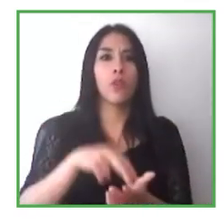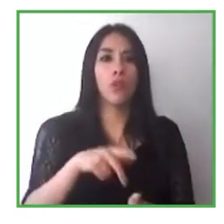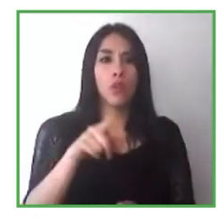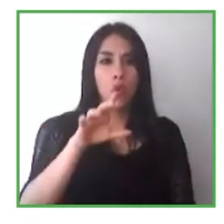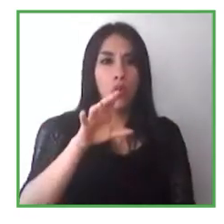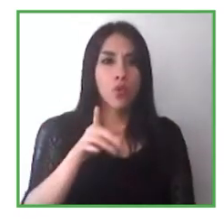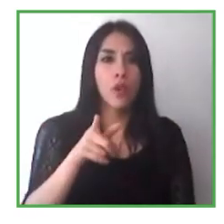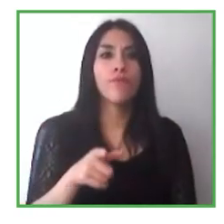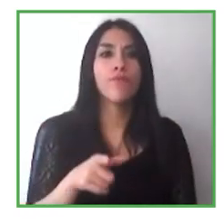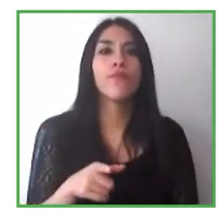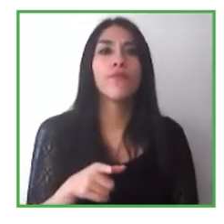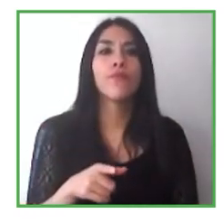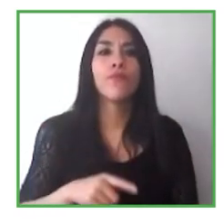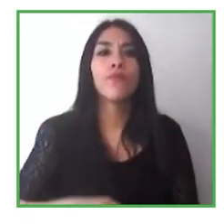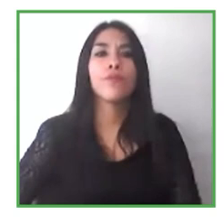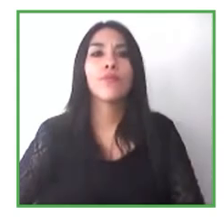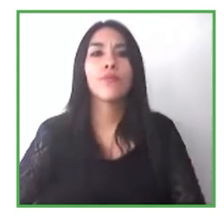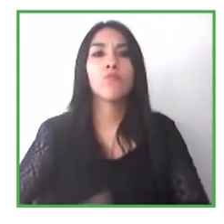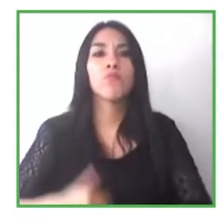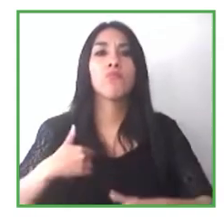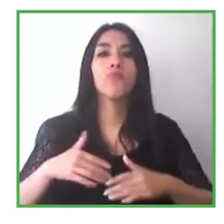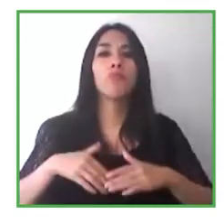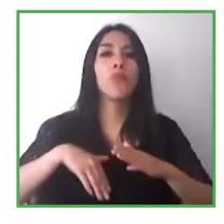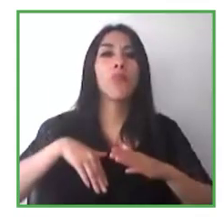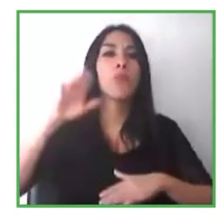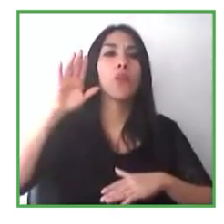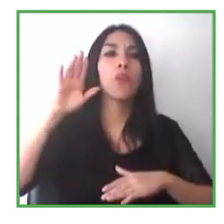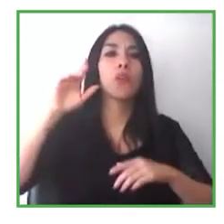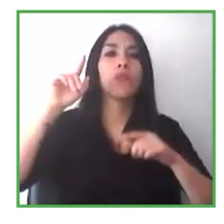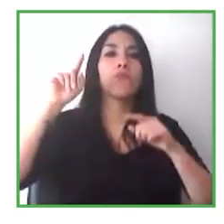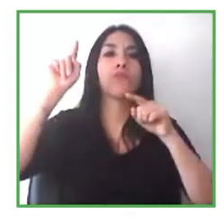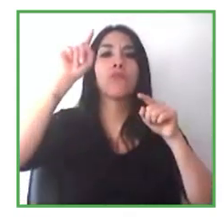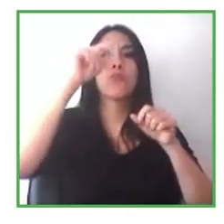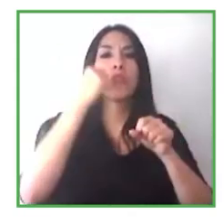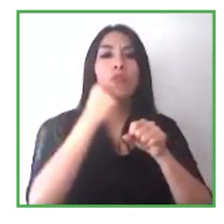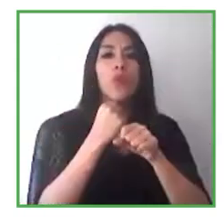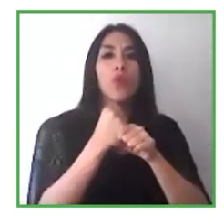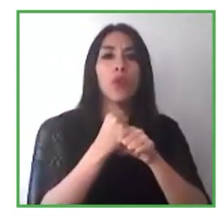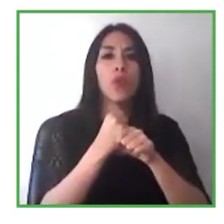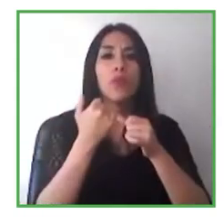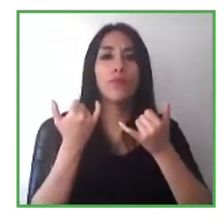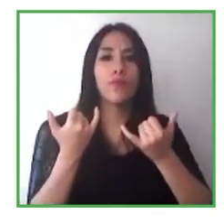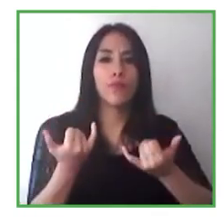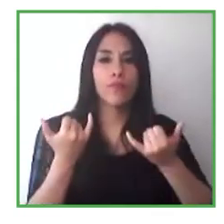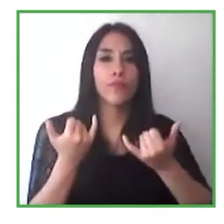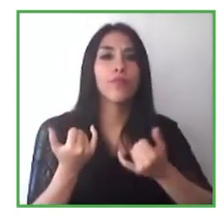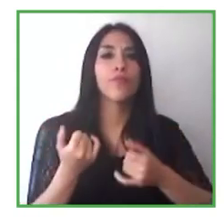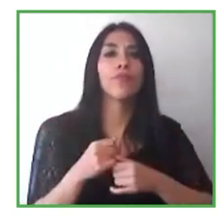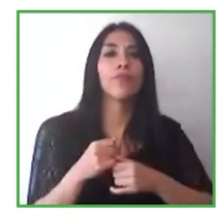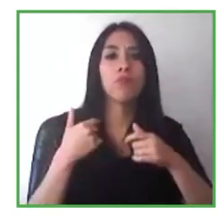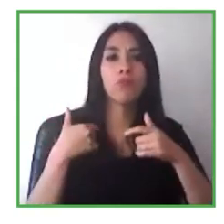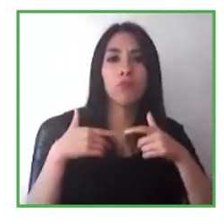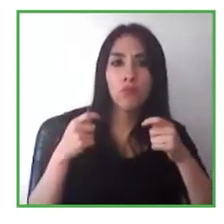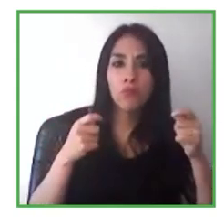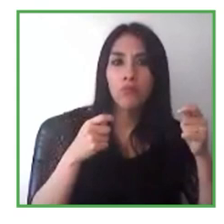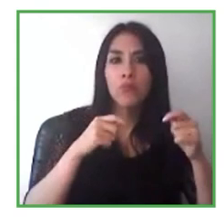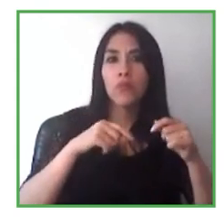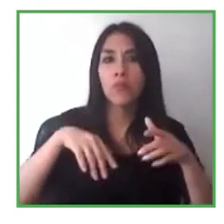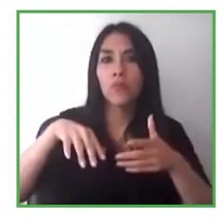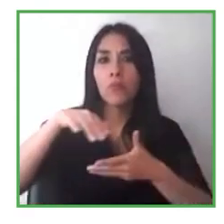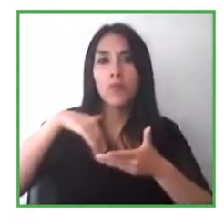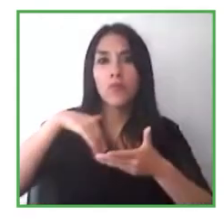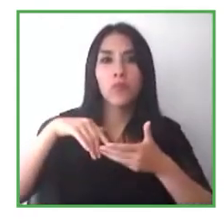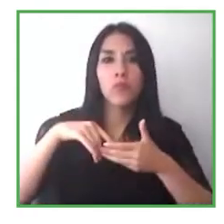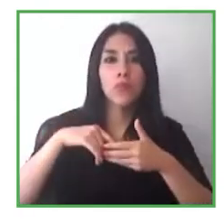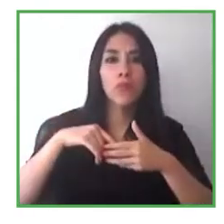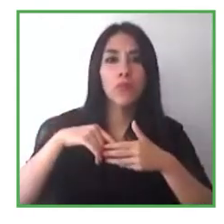perdón, a los edificios, al lugar laboral de trabajo. Entonces tratamos de tener el campus o instalaciones más accesibles del planeta y para poder